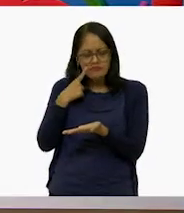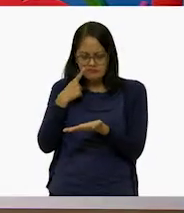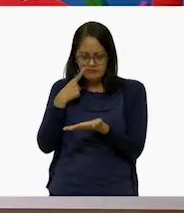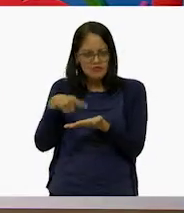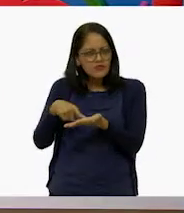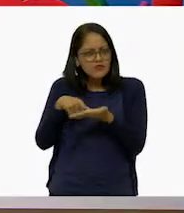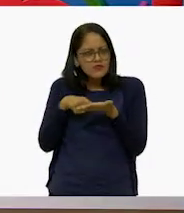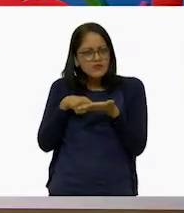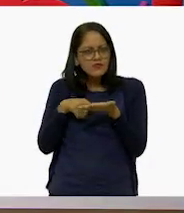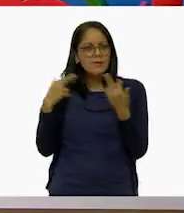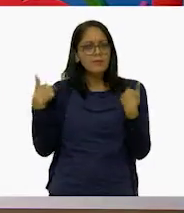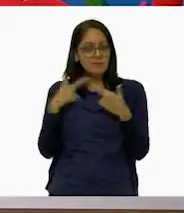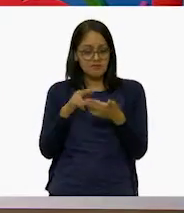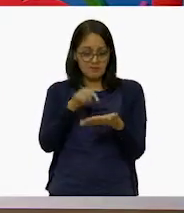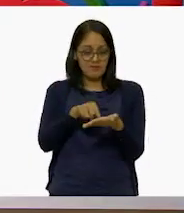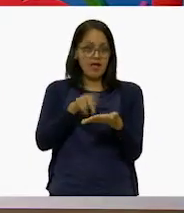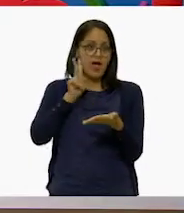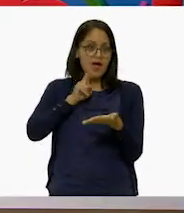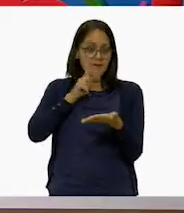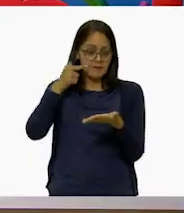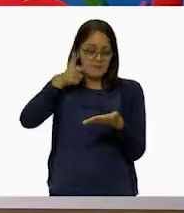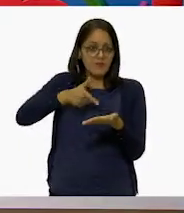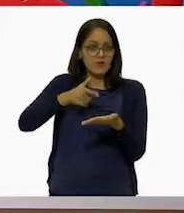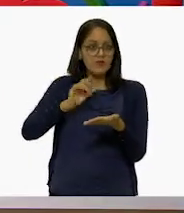Ahí está. Y quizá nos pueda dar una pista.